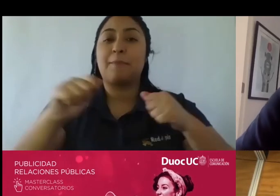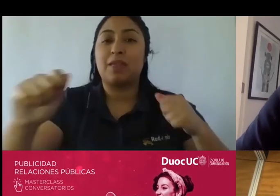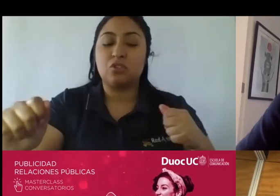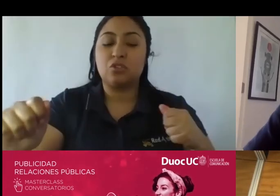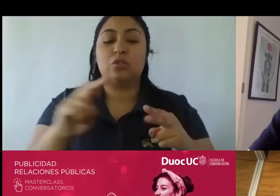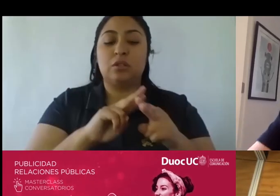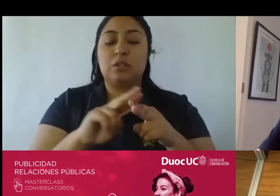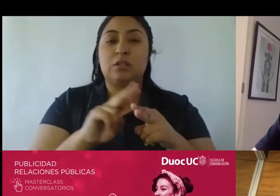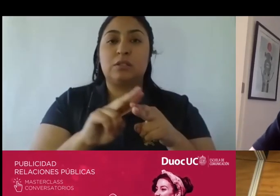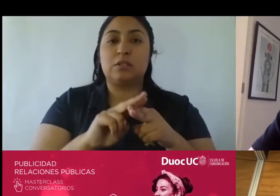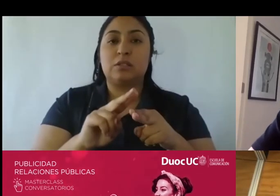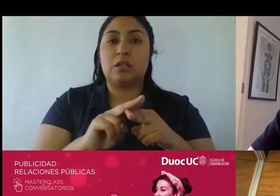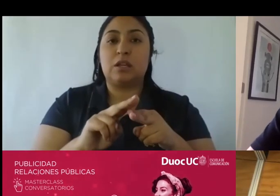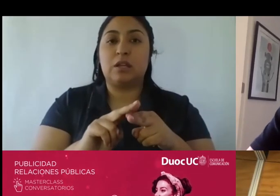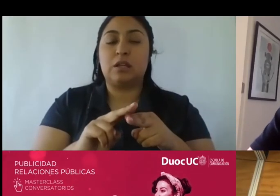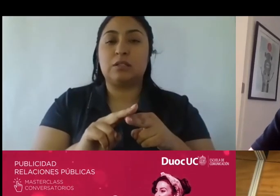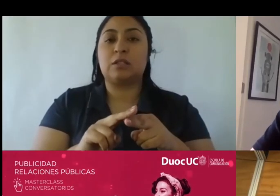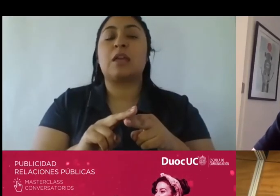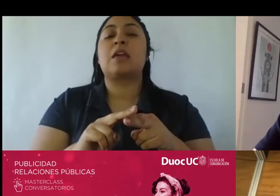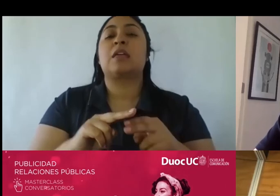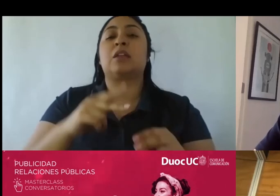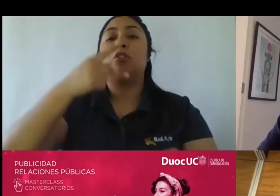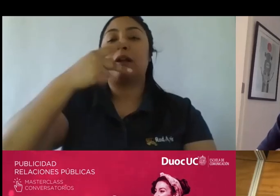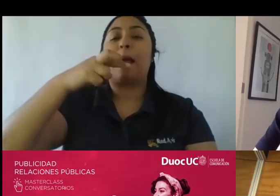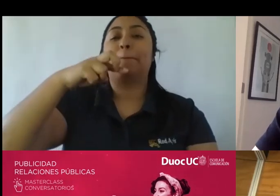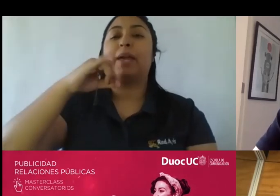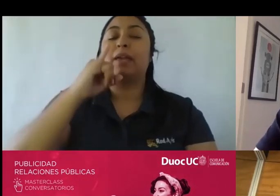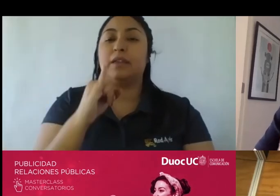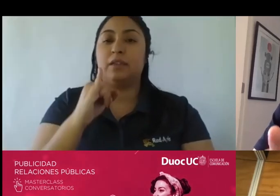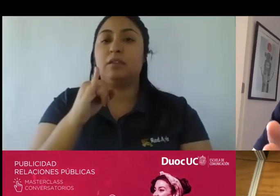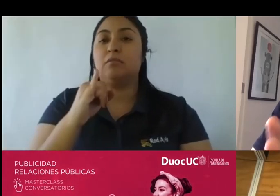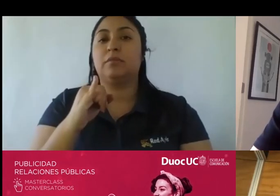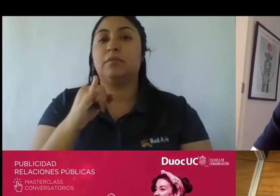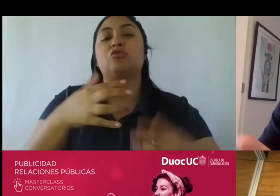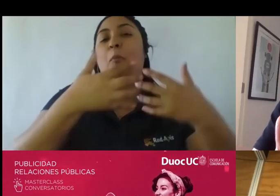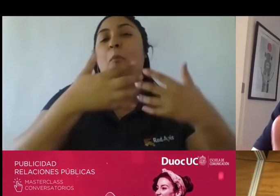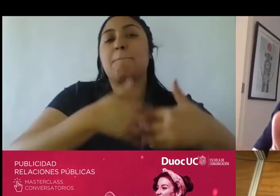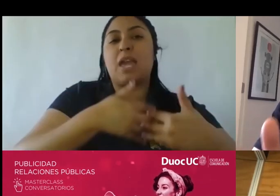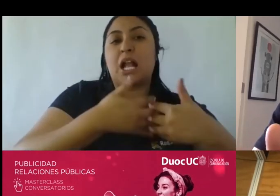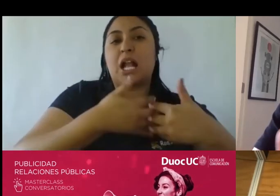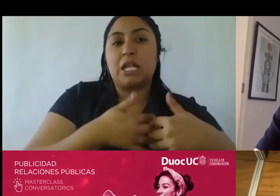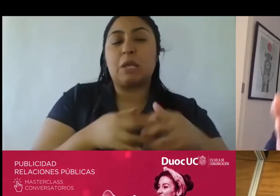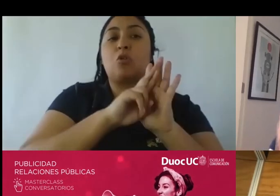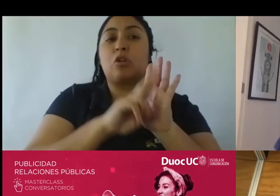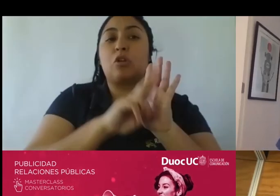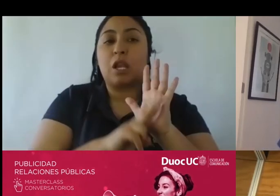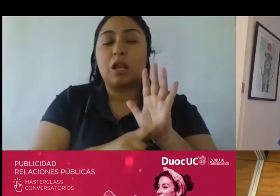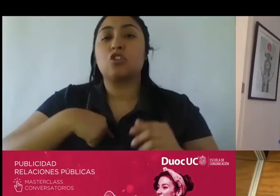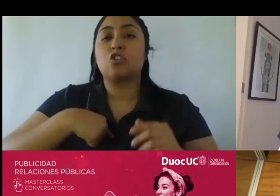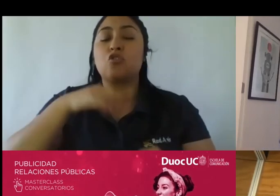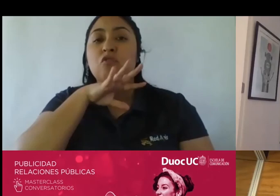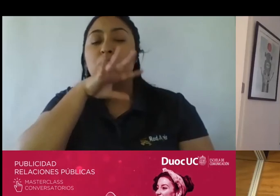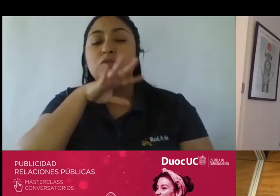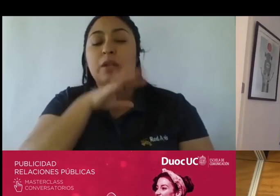Performance Indicator o KPIs digamos que son básicamente los mecanismos o las reglas que yo voy a ocupar para medir